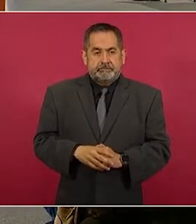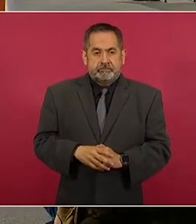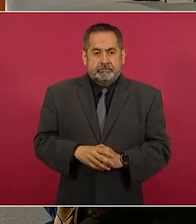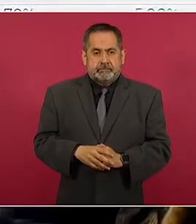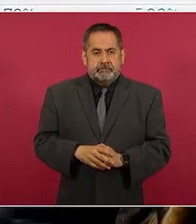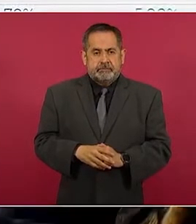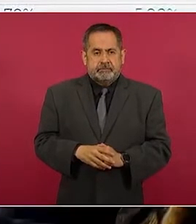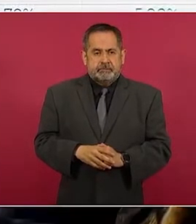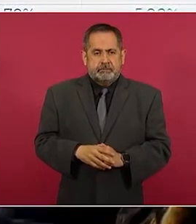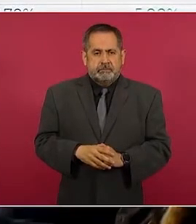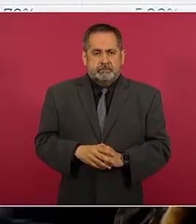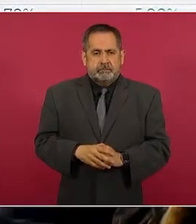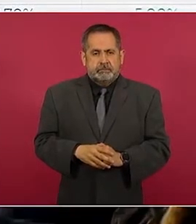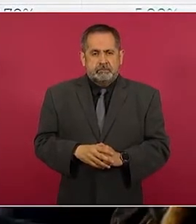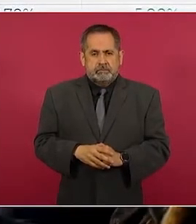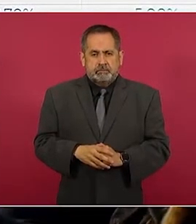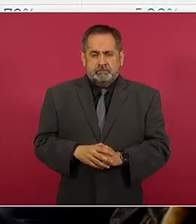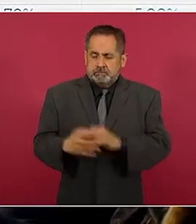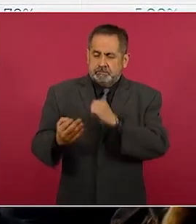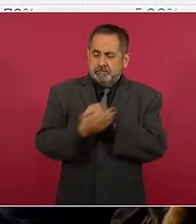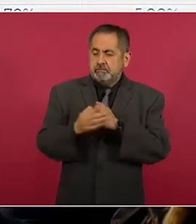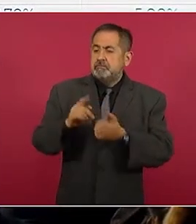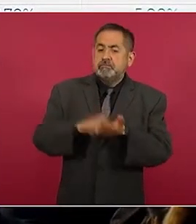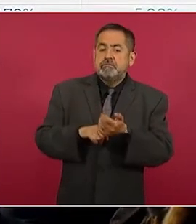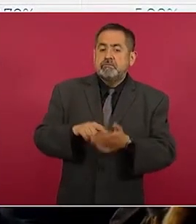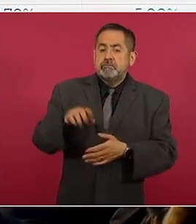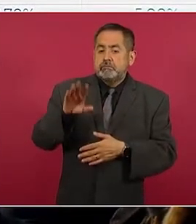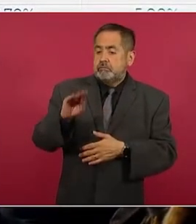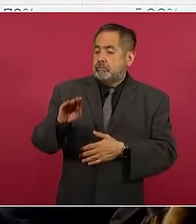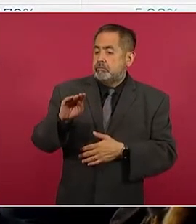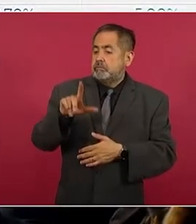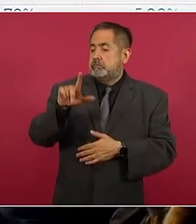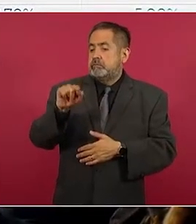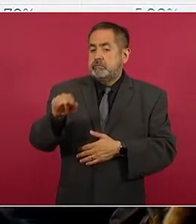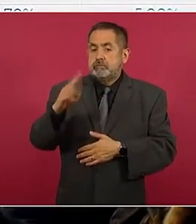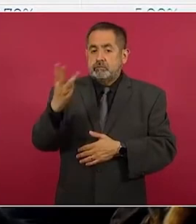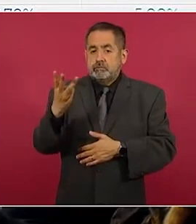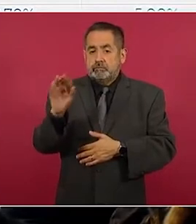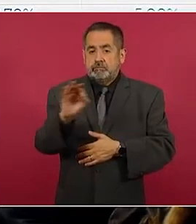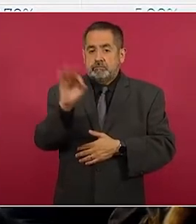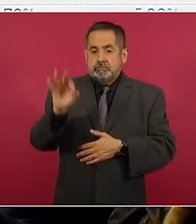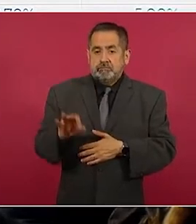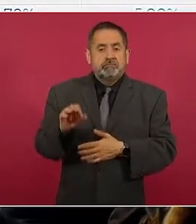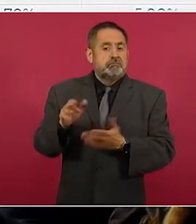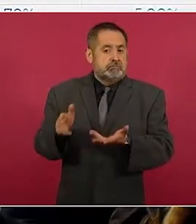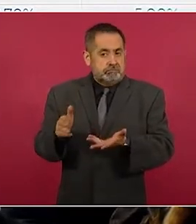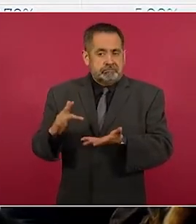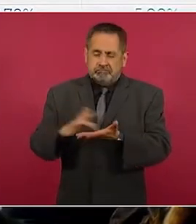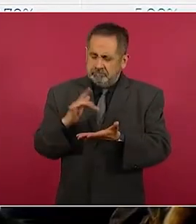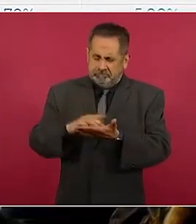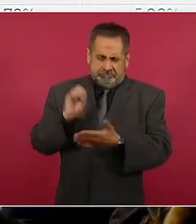Y a favor 97.3 y